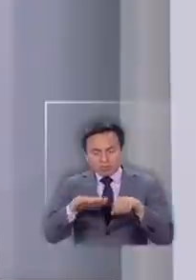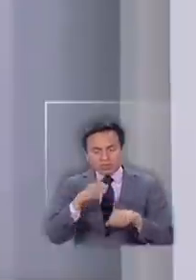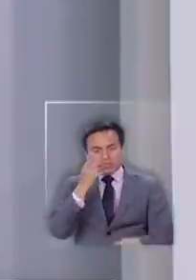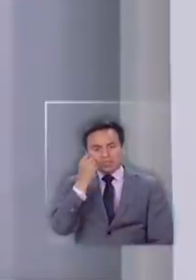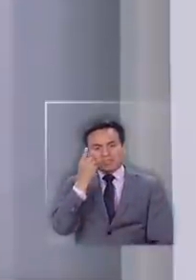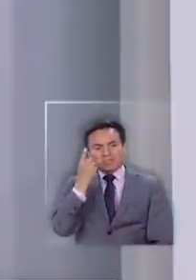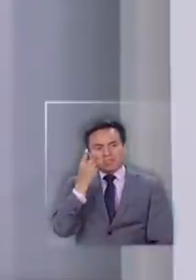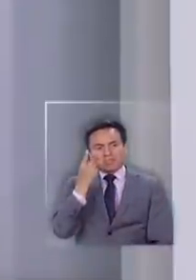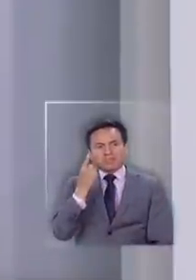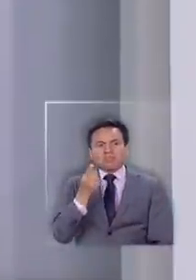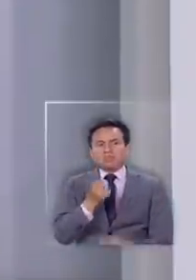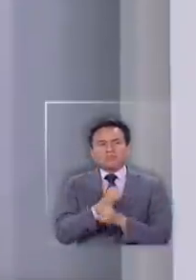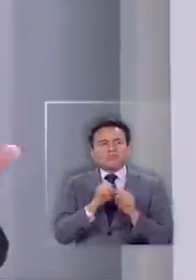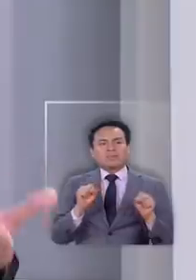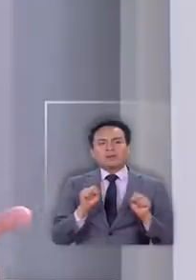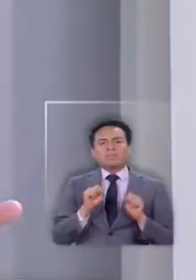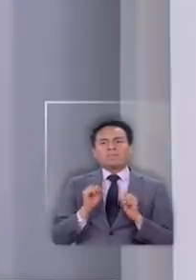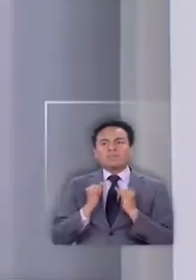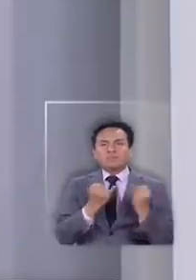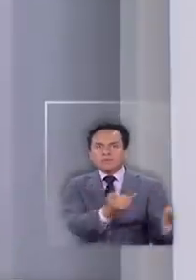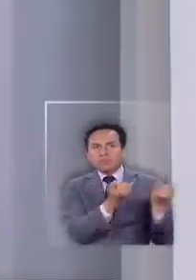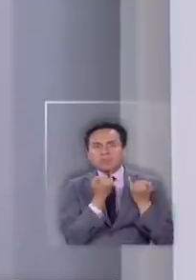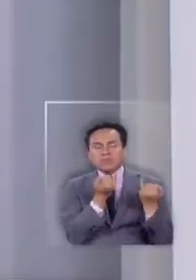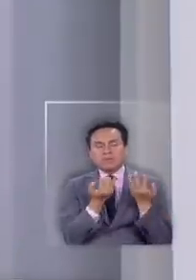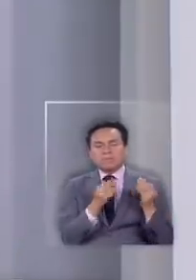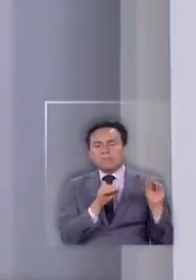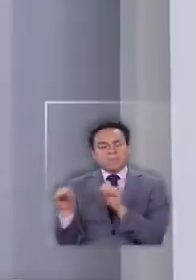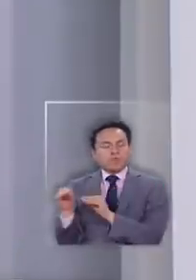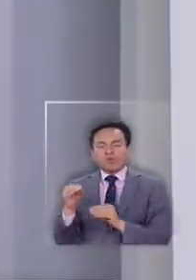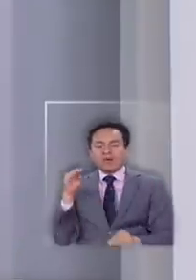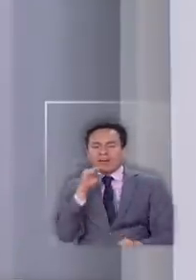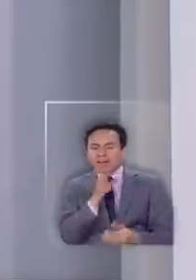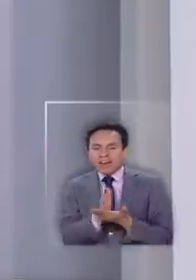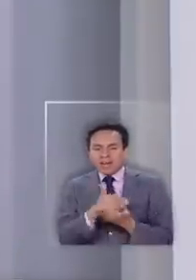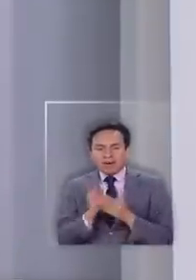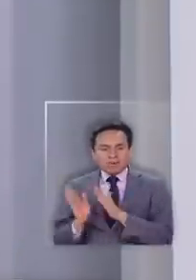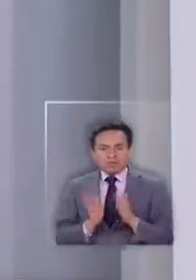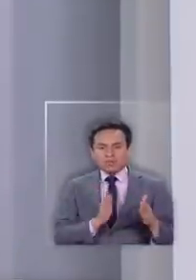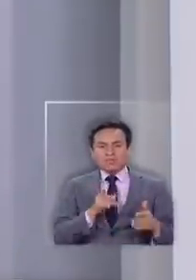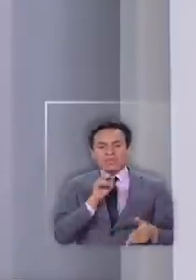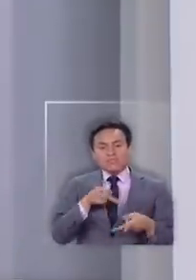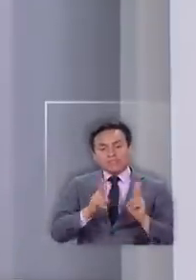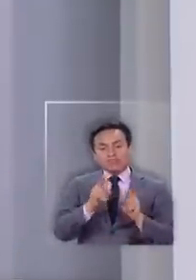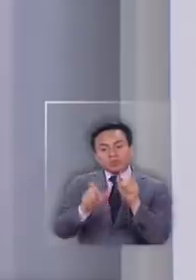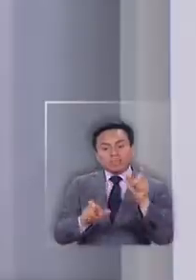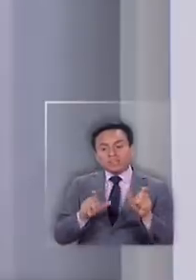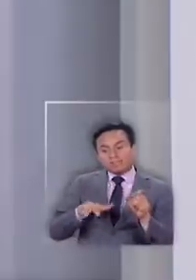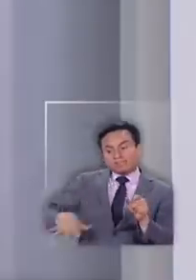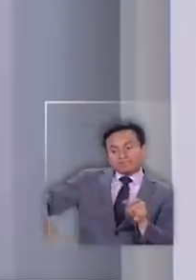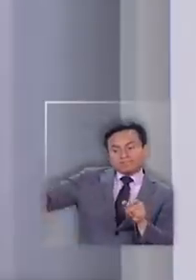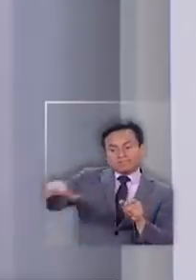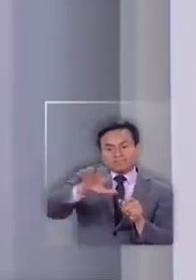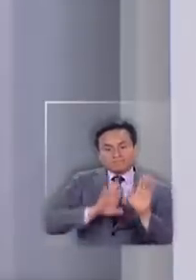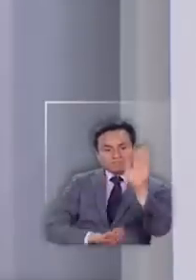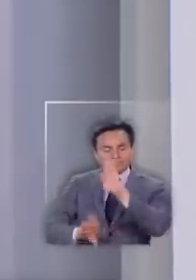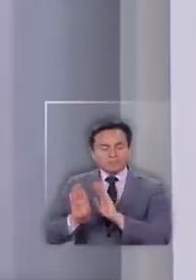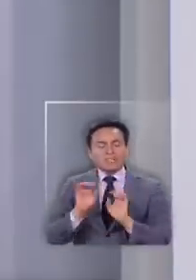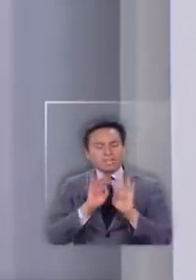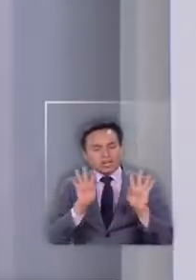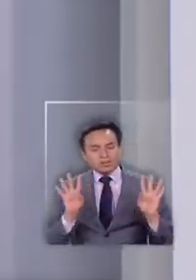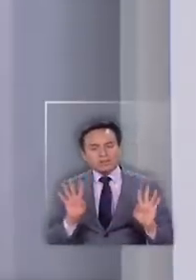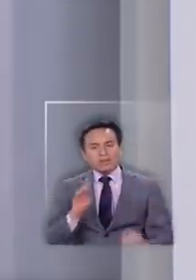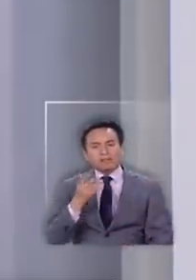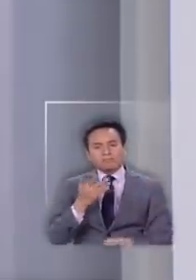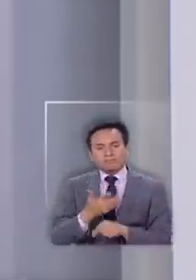¿me entiendes? Entonces no podemos seguir esperando información, aquí hay que tomar medidas rápidas. ¿Por qué? Porque también está el derecho a la vida del resto de las personas. Entonces